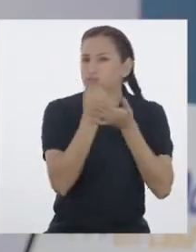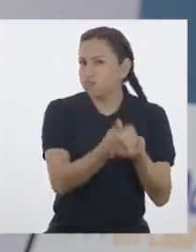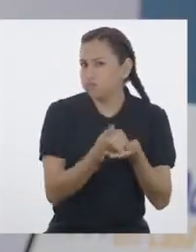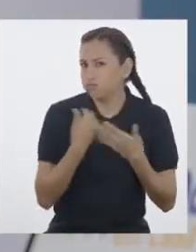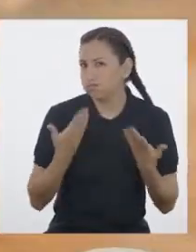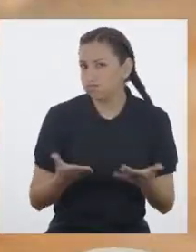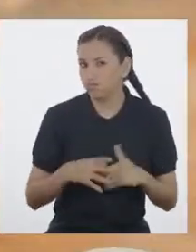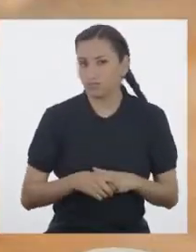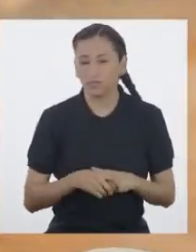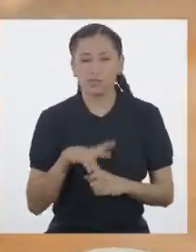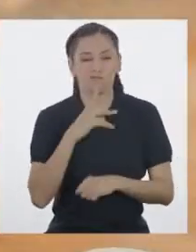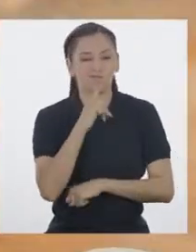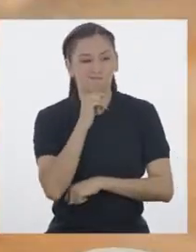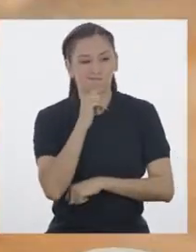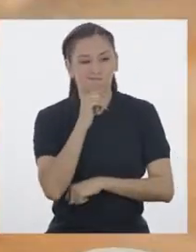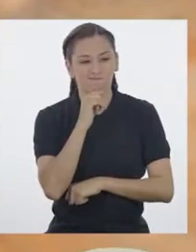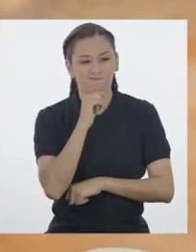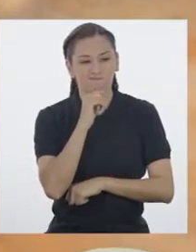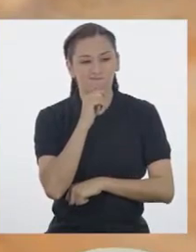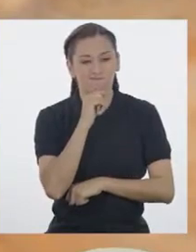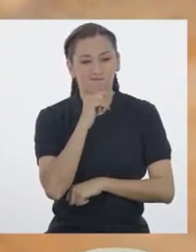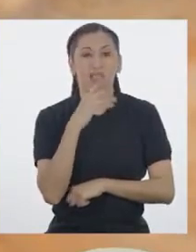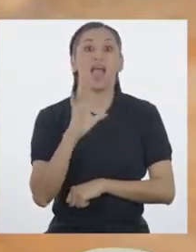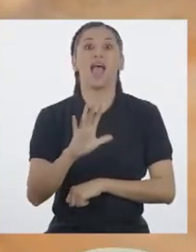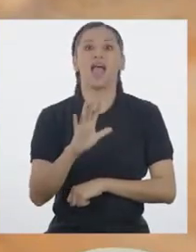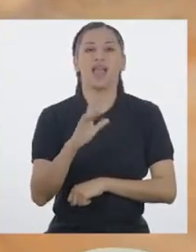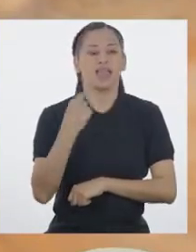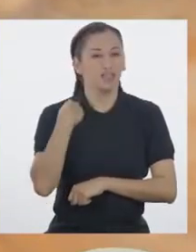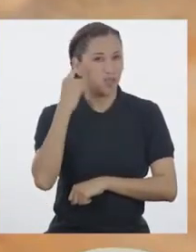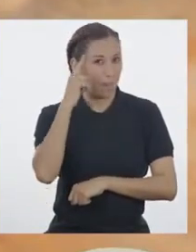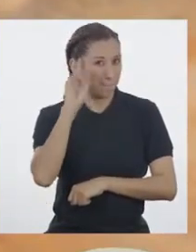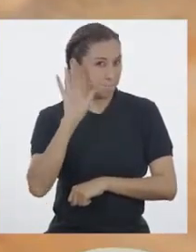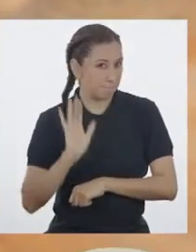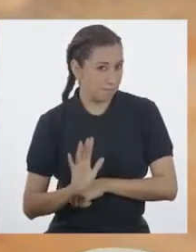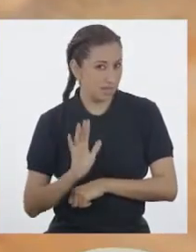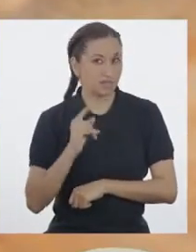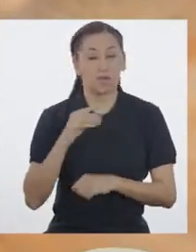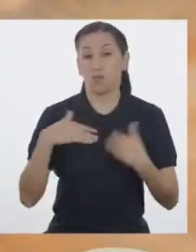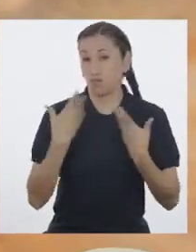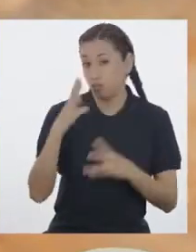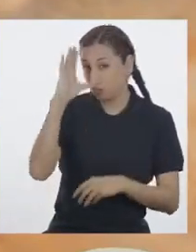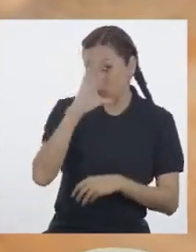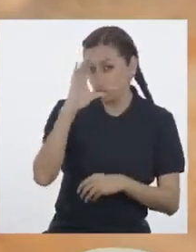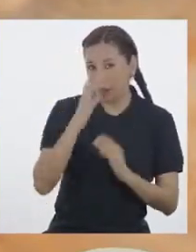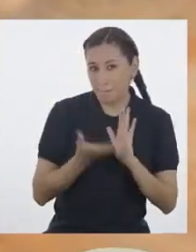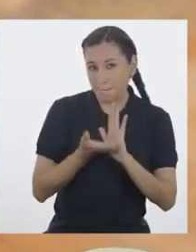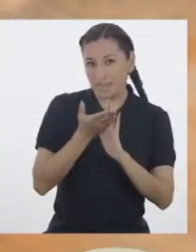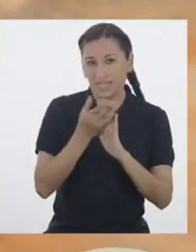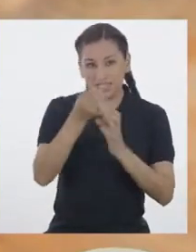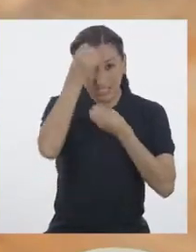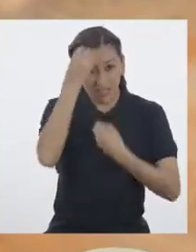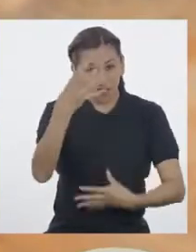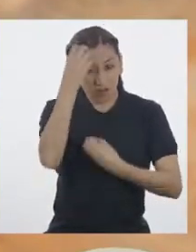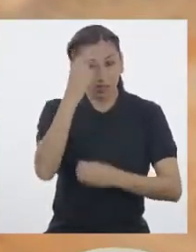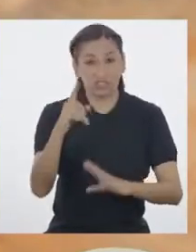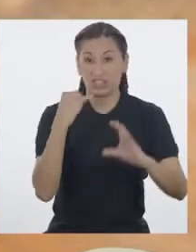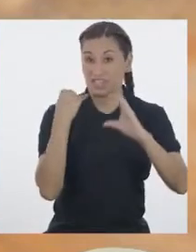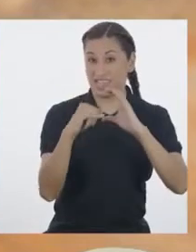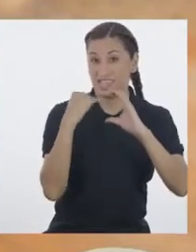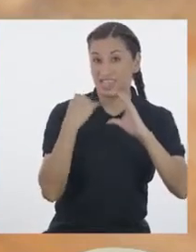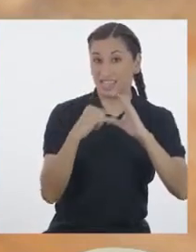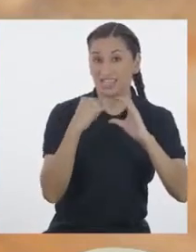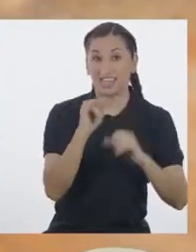ayudarlo? A ver... Creo que podríamos buscar más información en